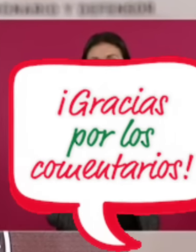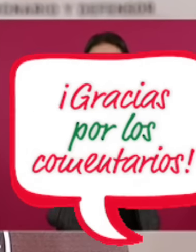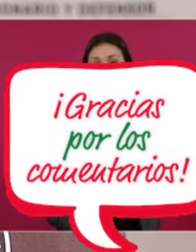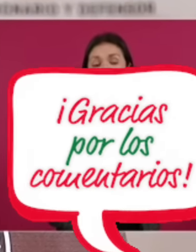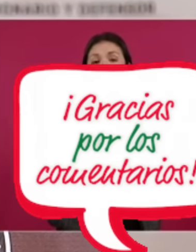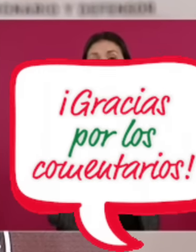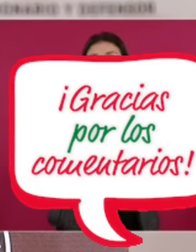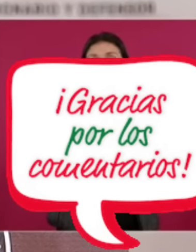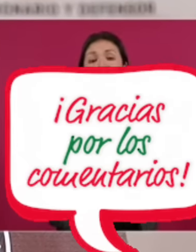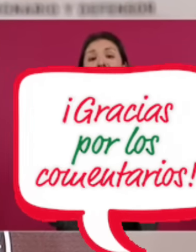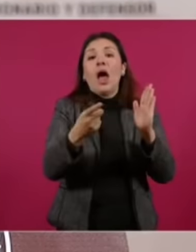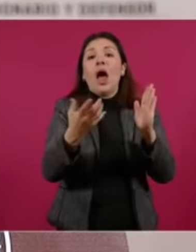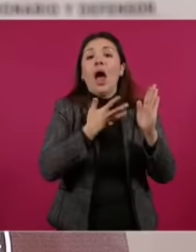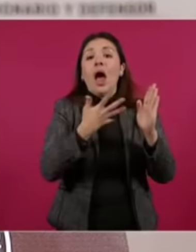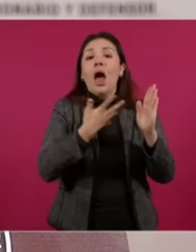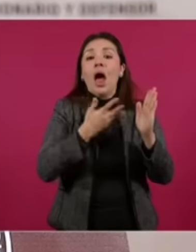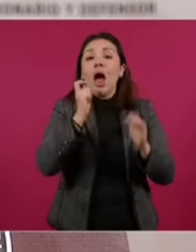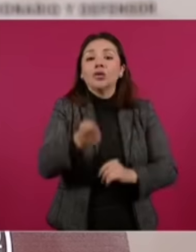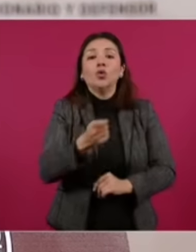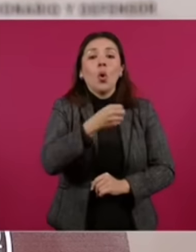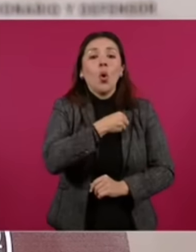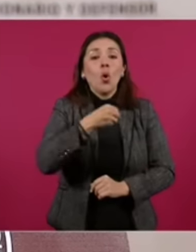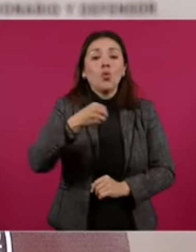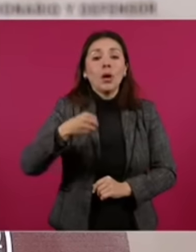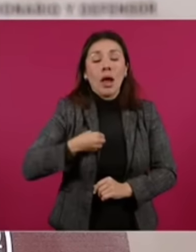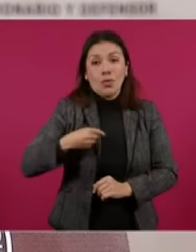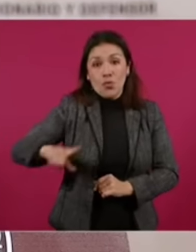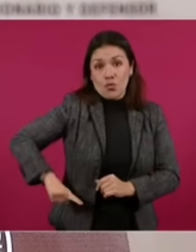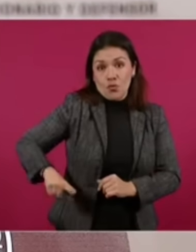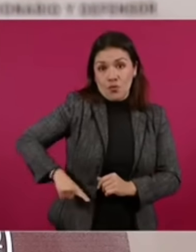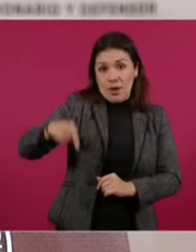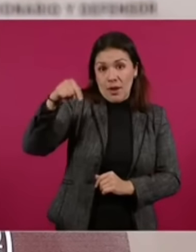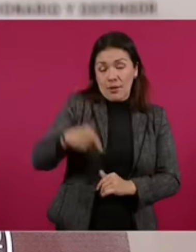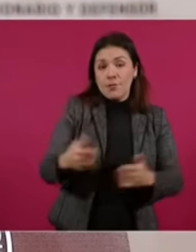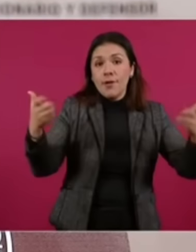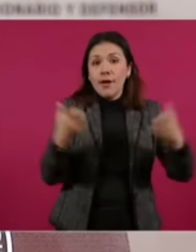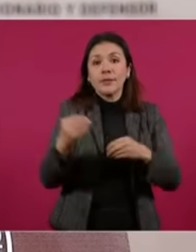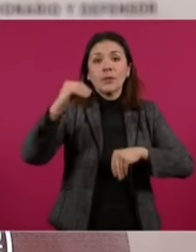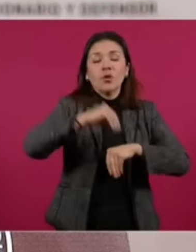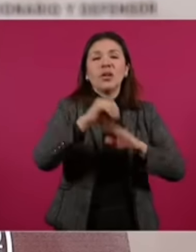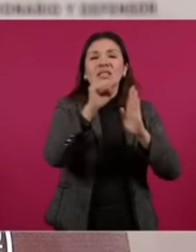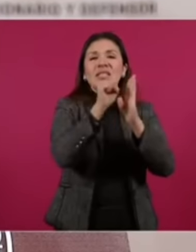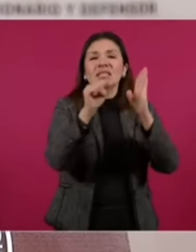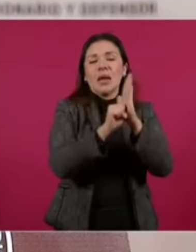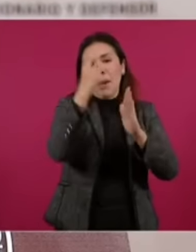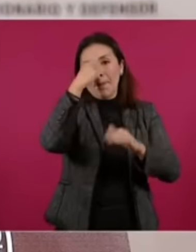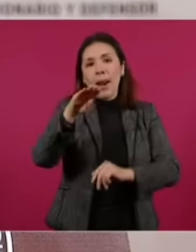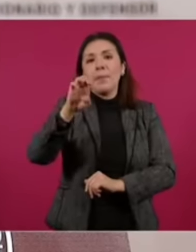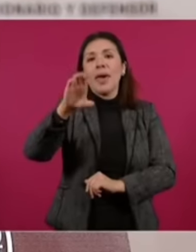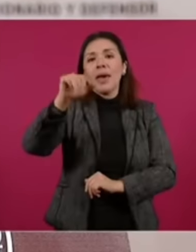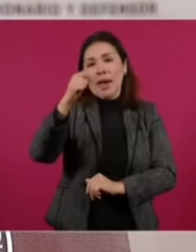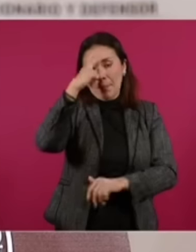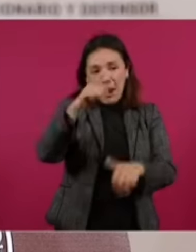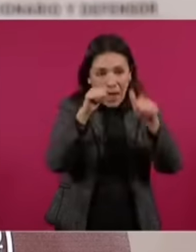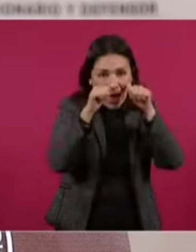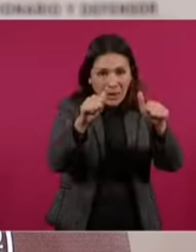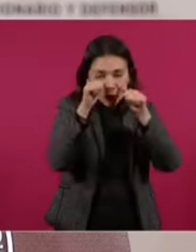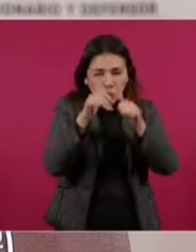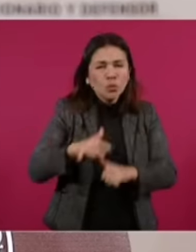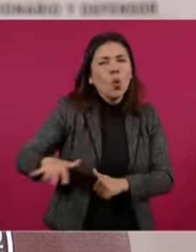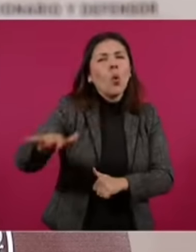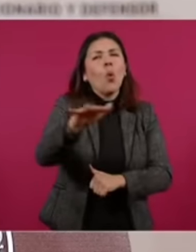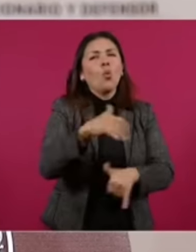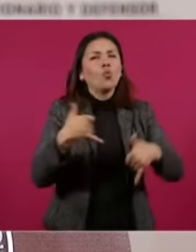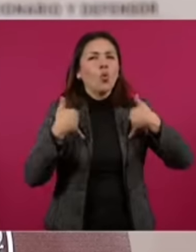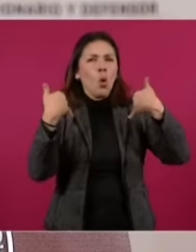se establece la obligatoriedad para el Estado mexicano de crear un sistema de becas para atender a todas y a todos los jóvenes